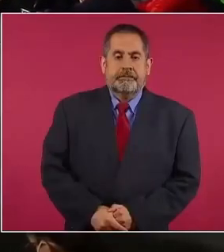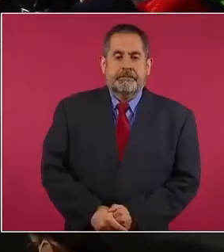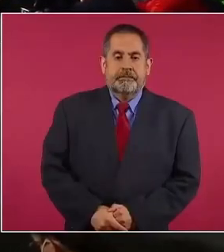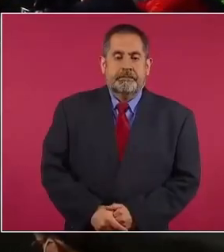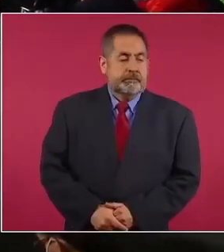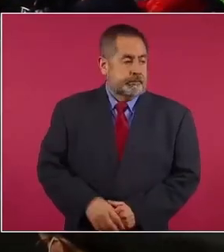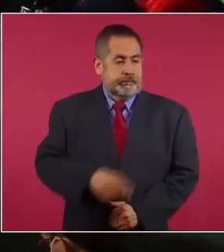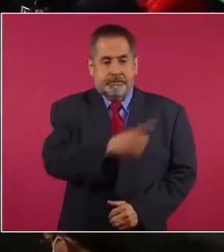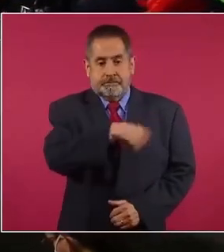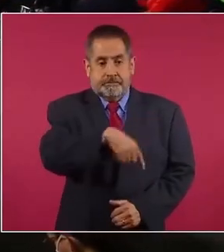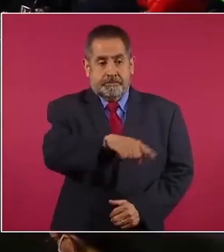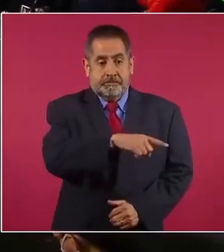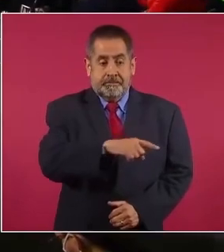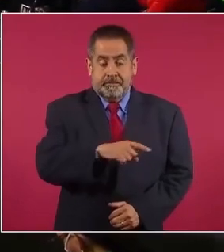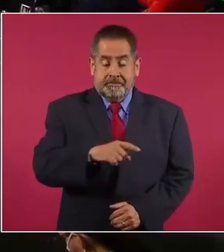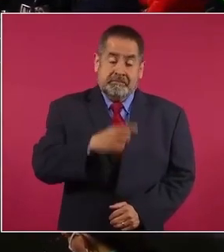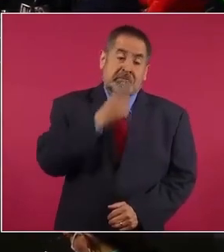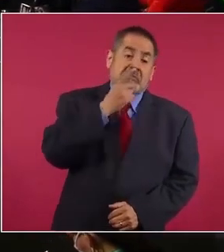seudodemócratas